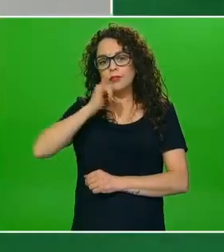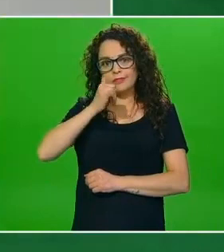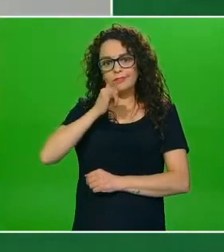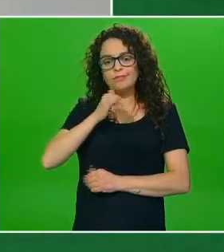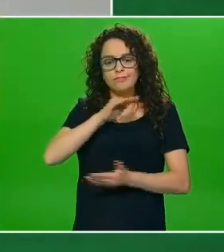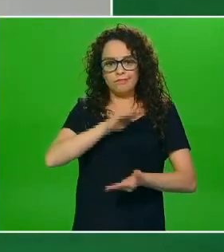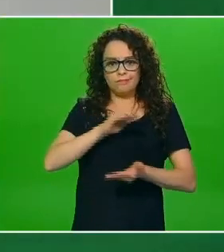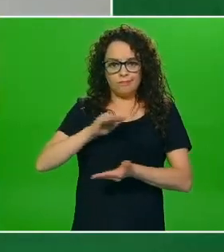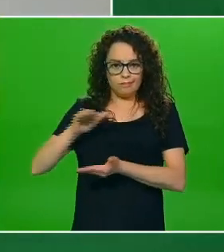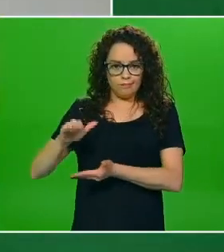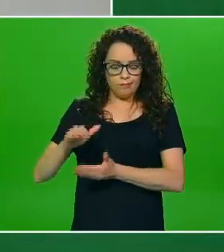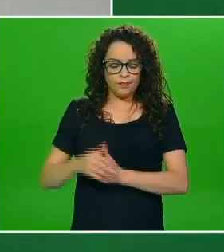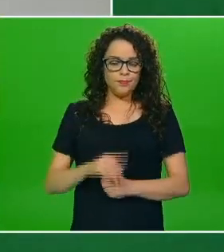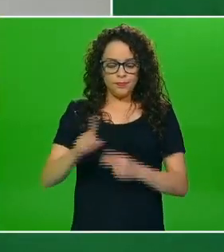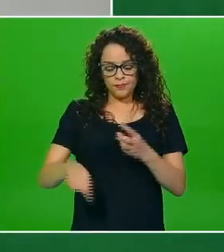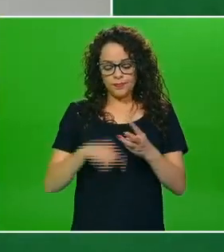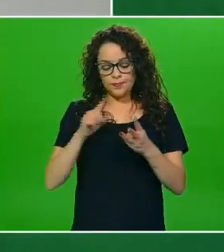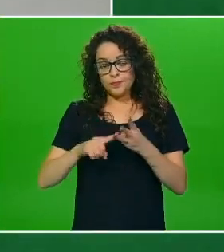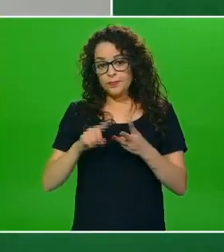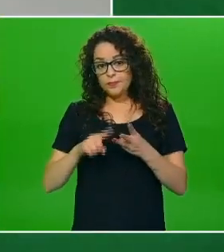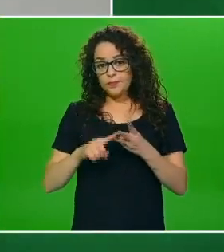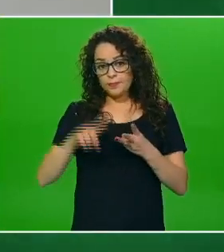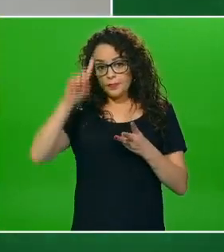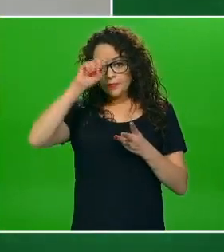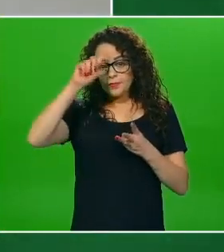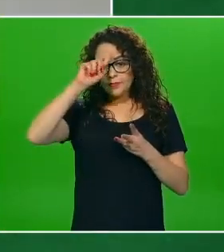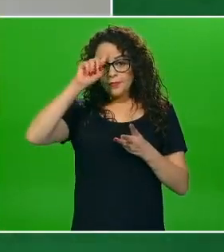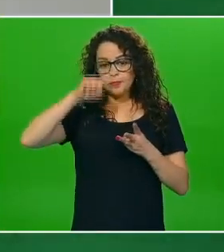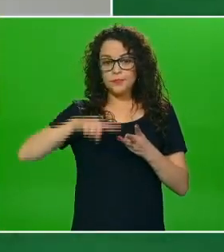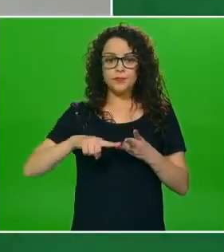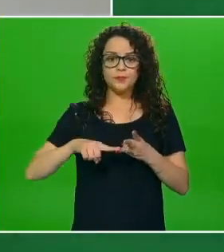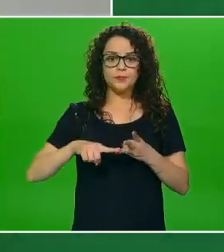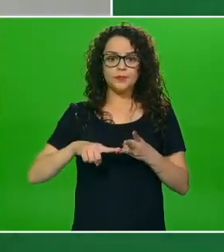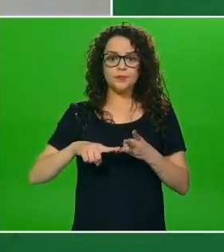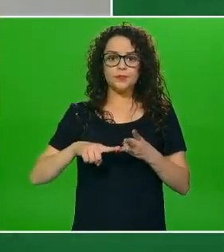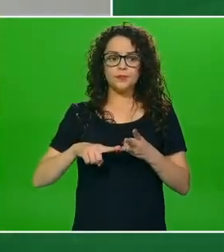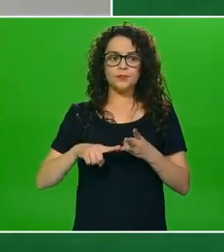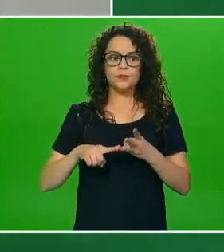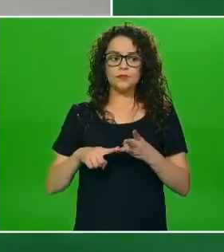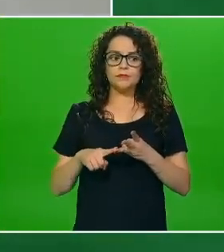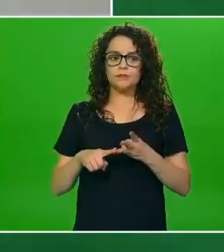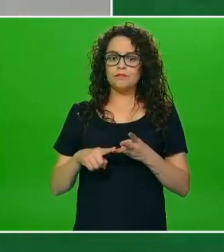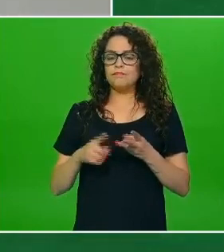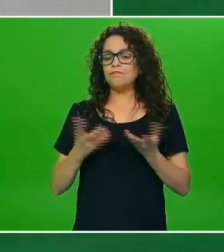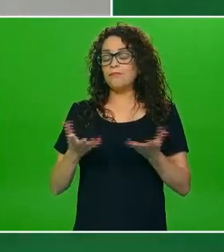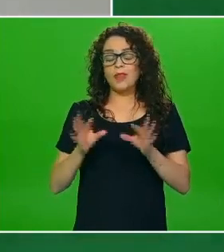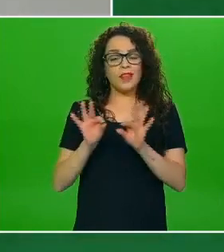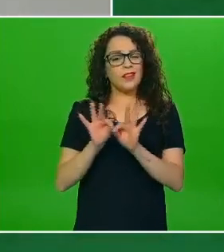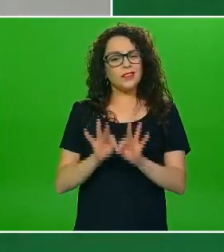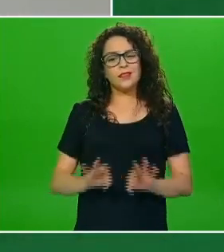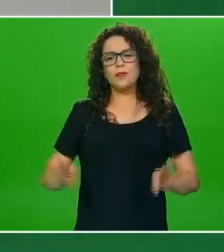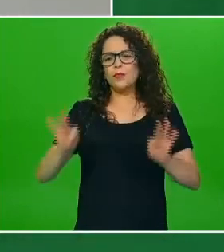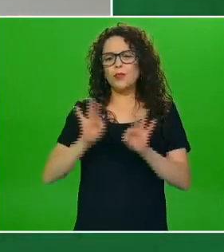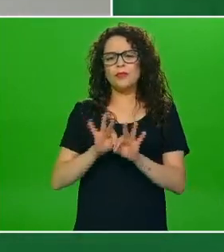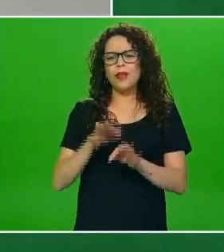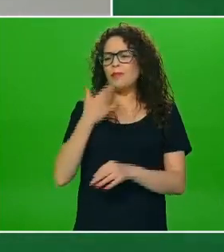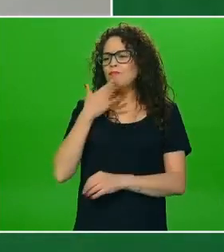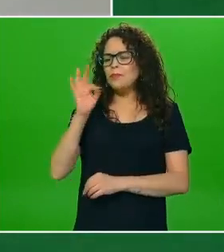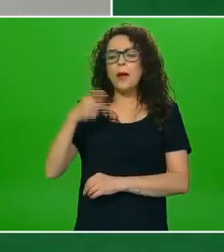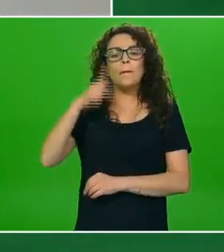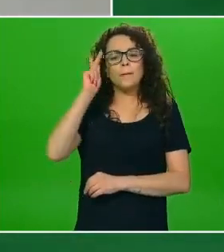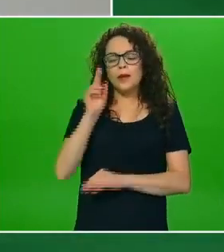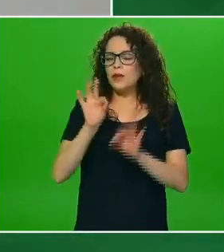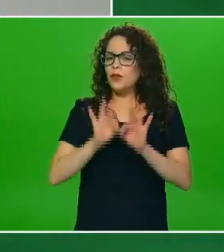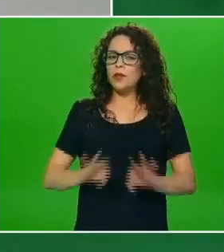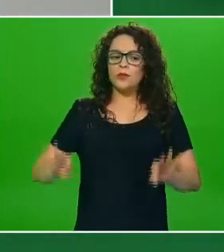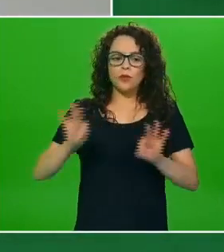la tercera recomendación es muy básica pero la verdad es muy importante es comer